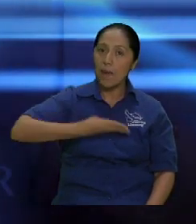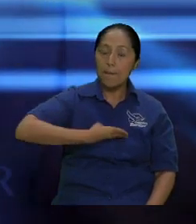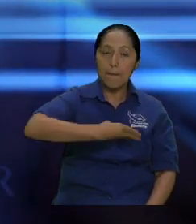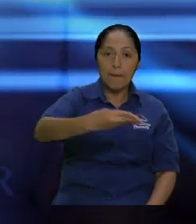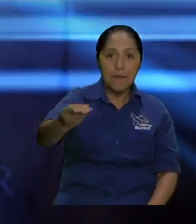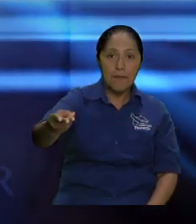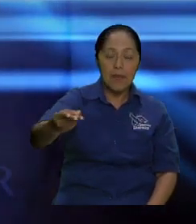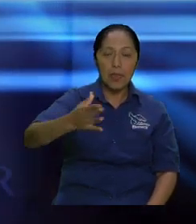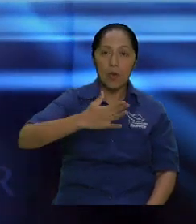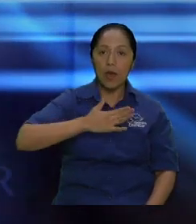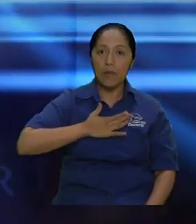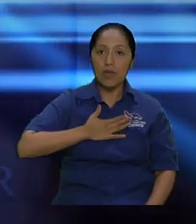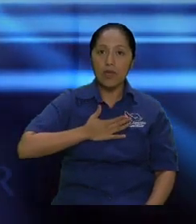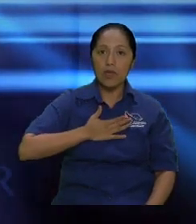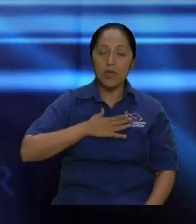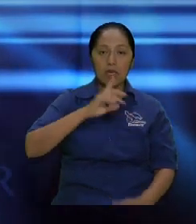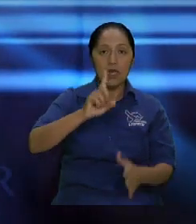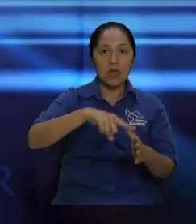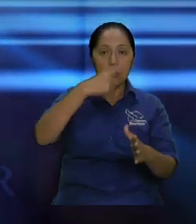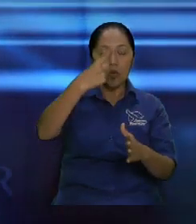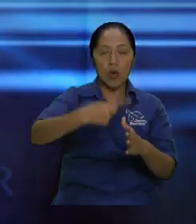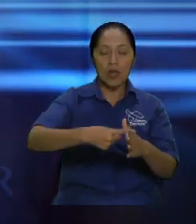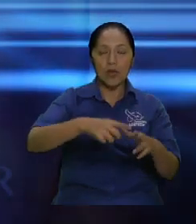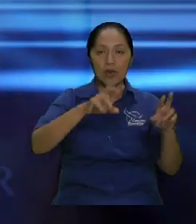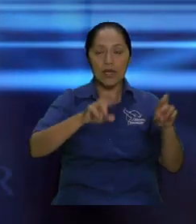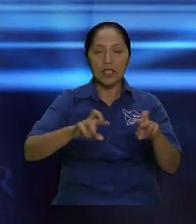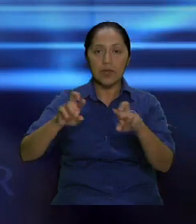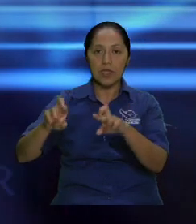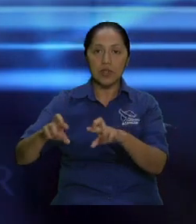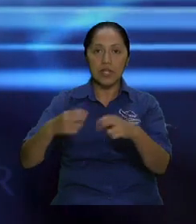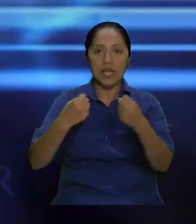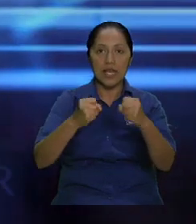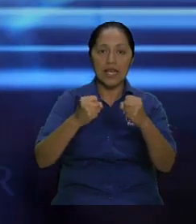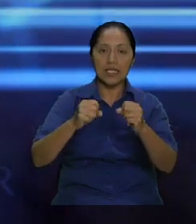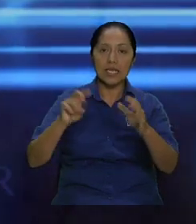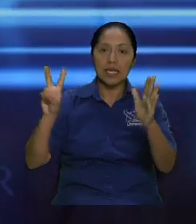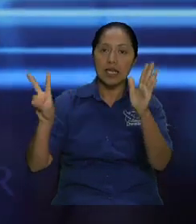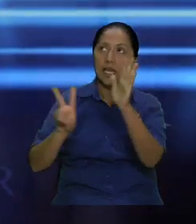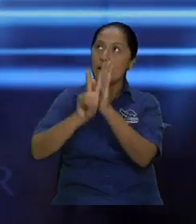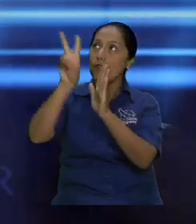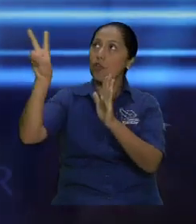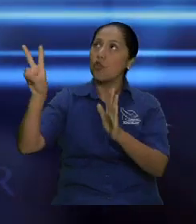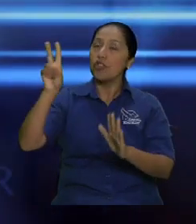entonces cuando alguien está haciendo la voluntad de Dios se está alimentando su alma